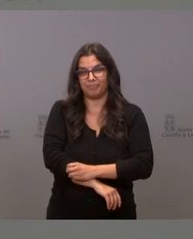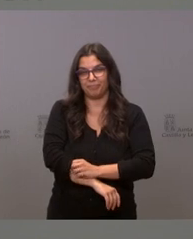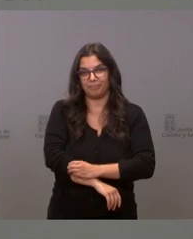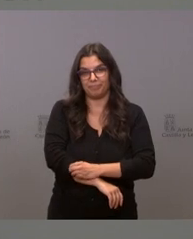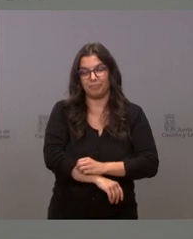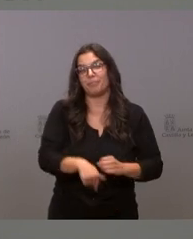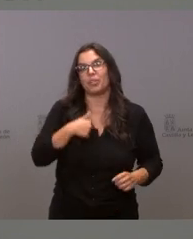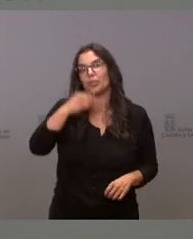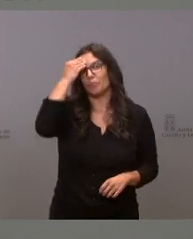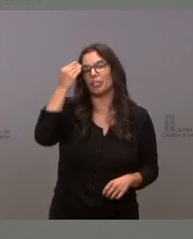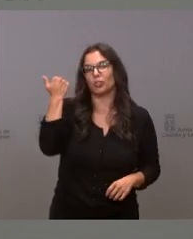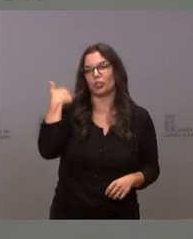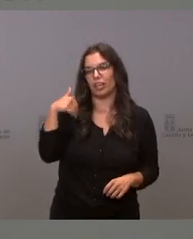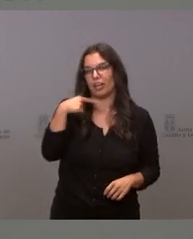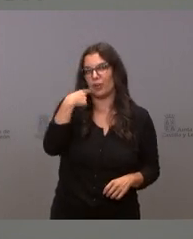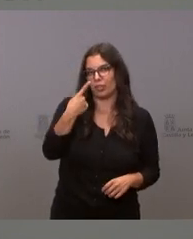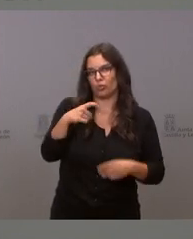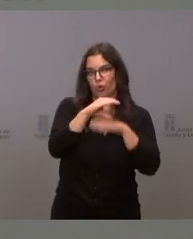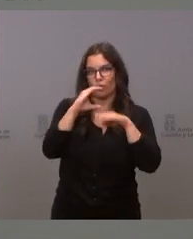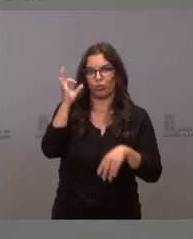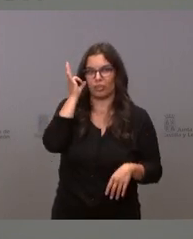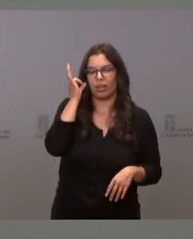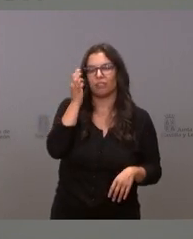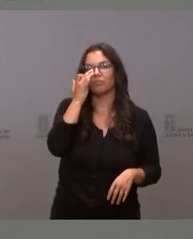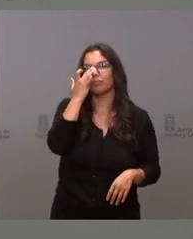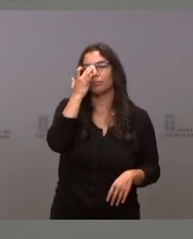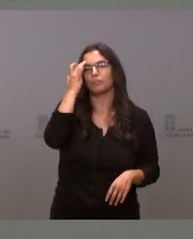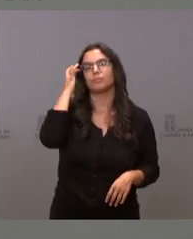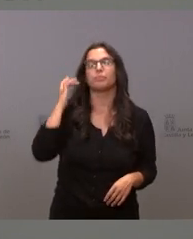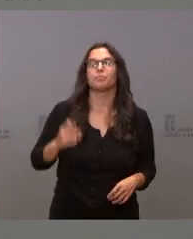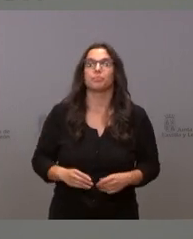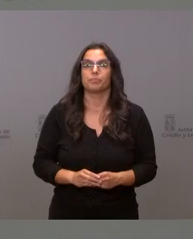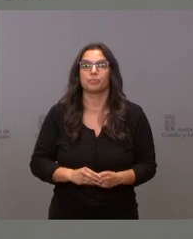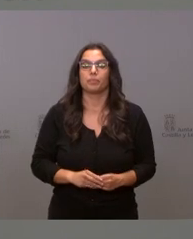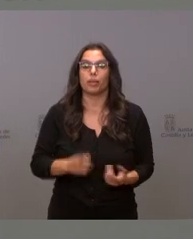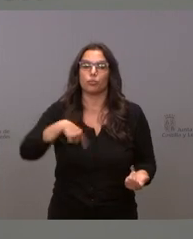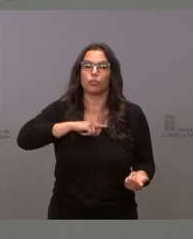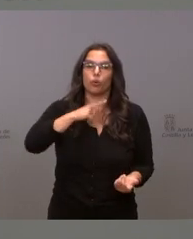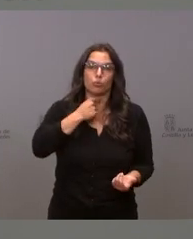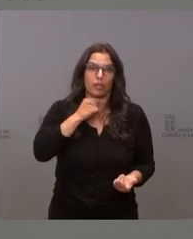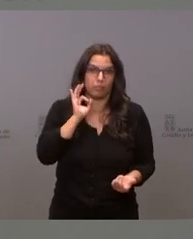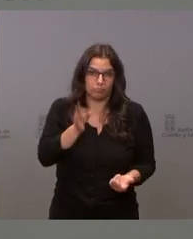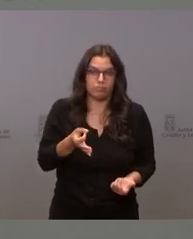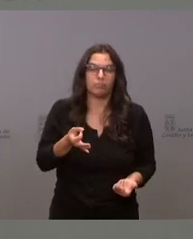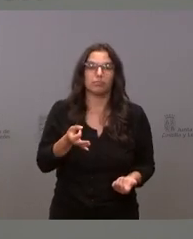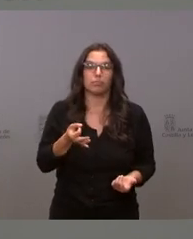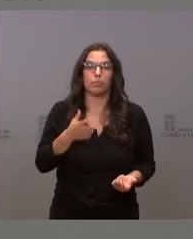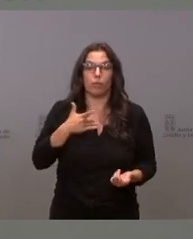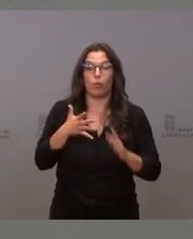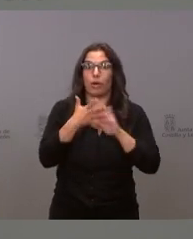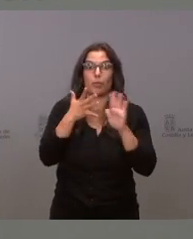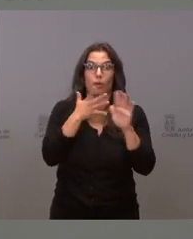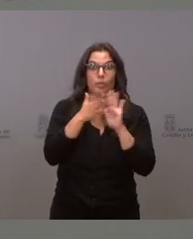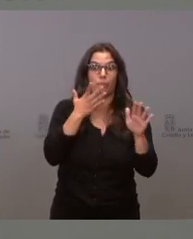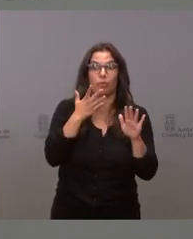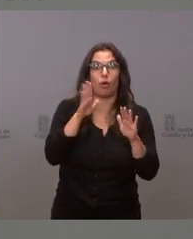Yo creo que eso ya lo ha anunciado la consejera va a estar cuando cuando se ha anunciado pero lo que nos gustaría efectivamente es que pudiéramos ir tan rápido como